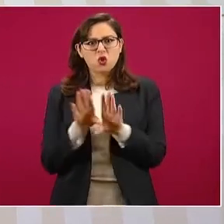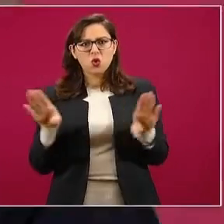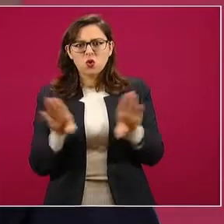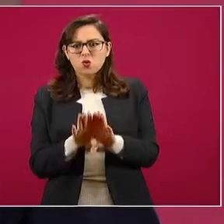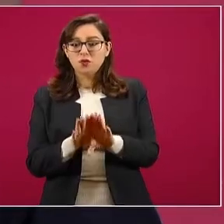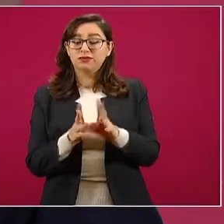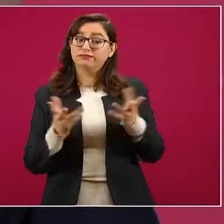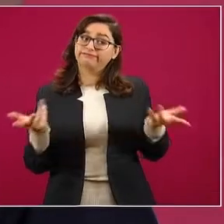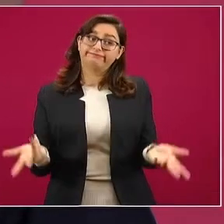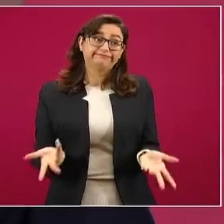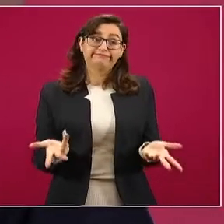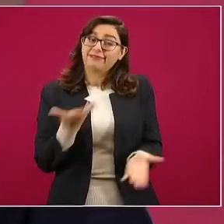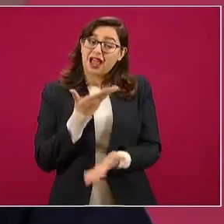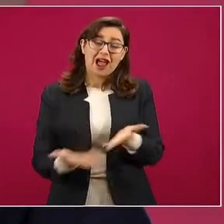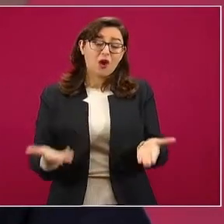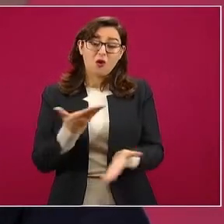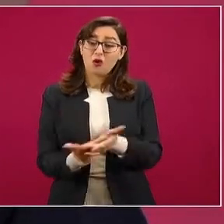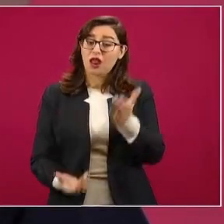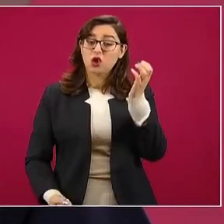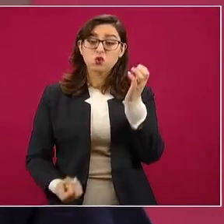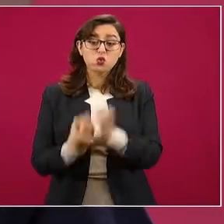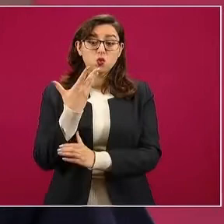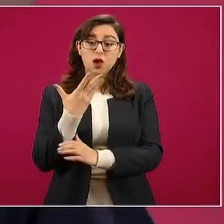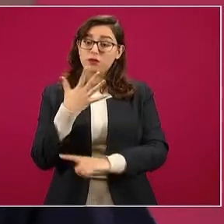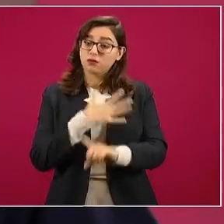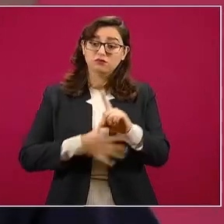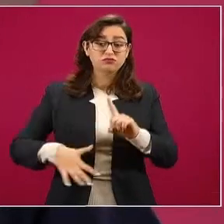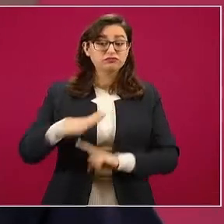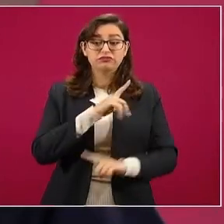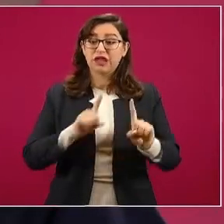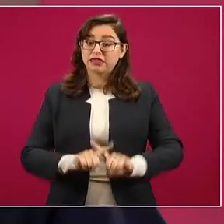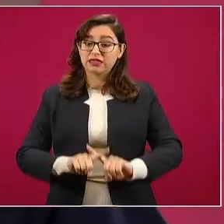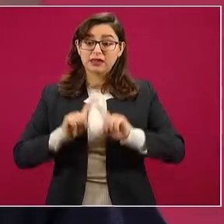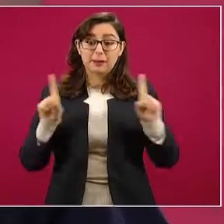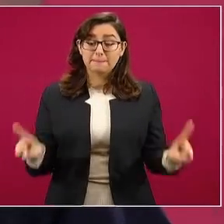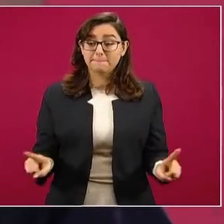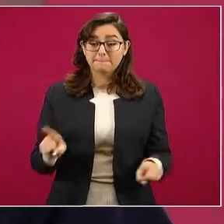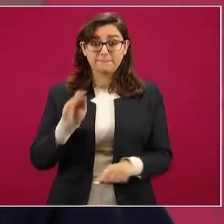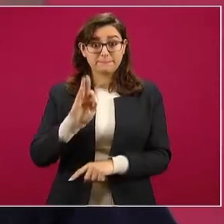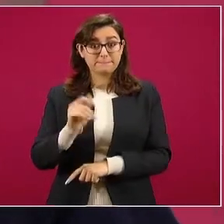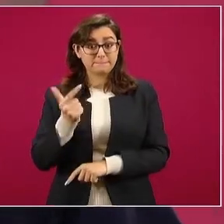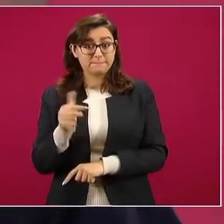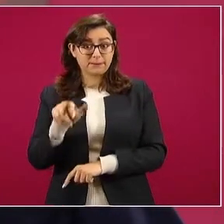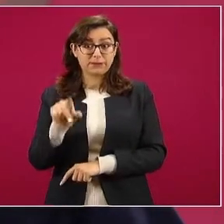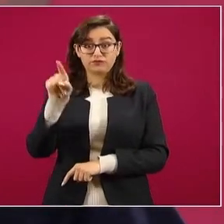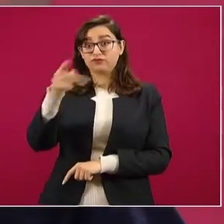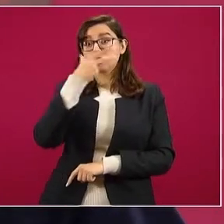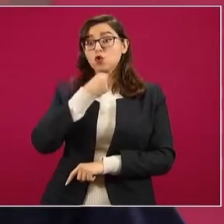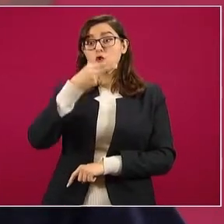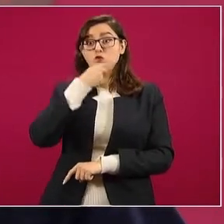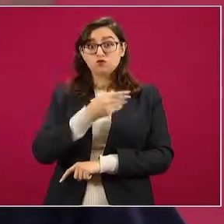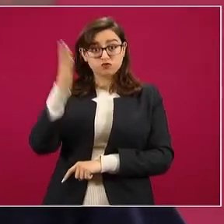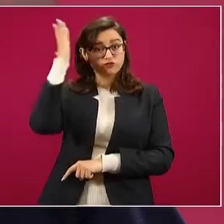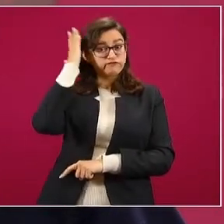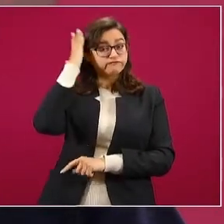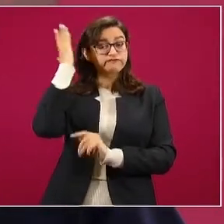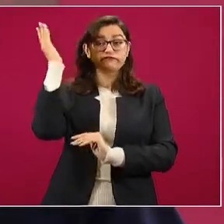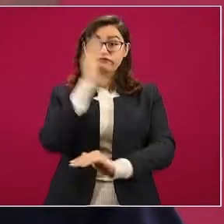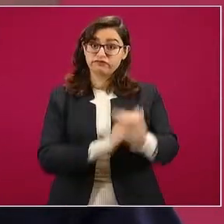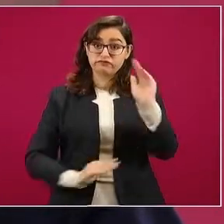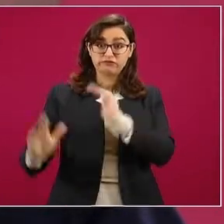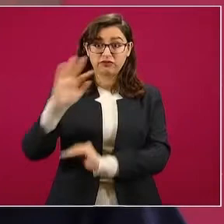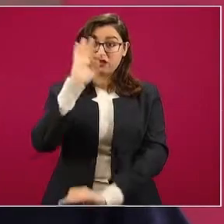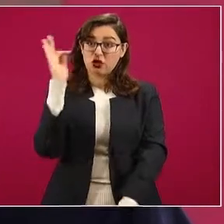pero ya es distinto. El fiscal Alejandro Germanero es una persona recta,